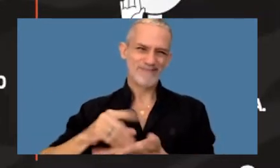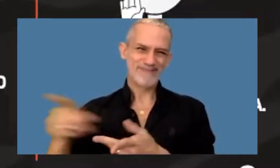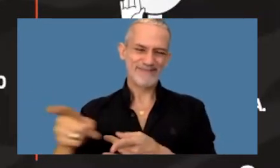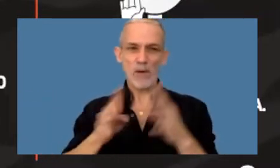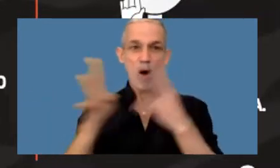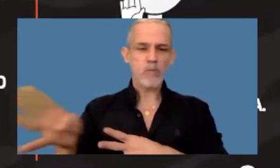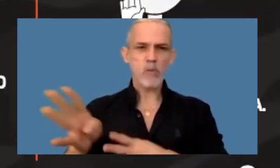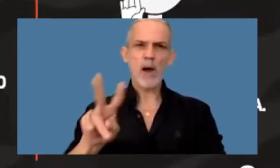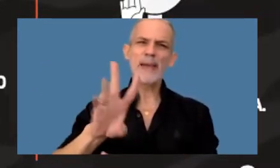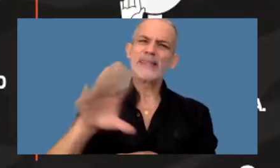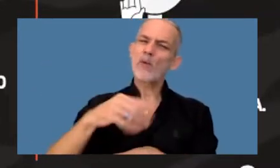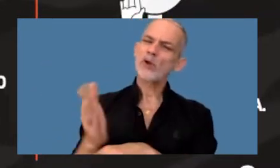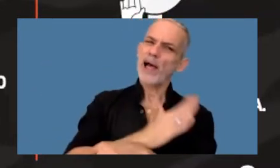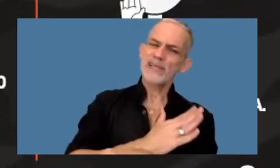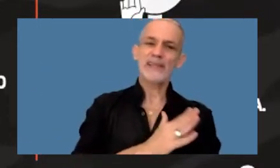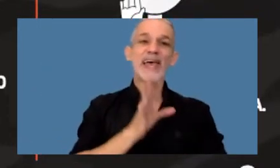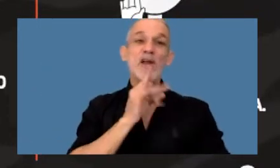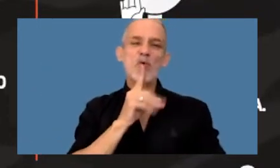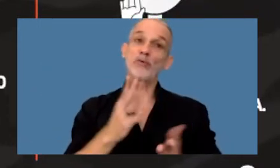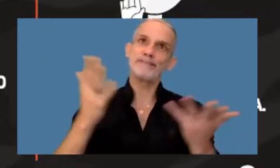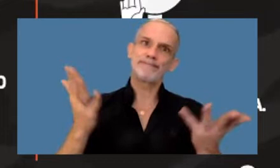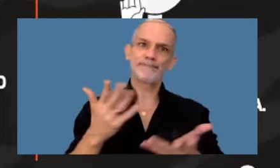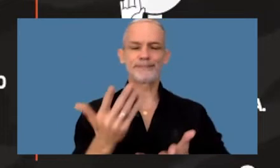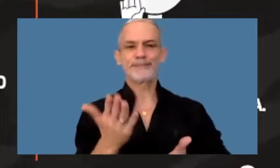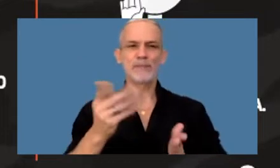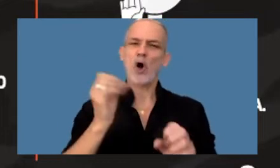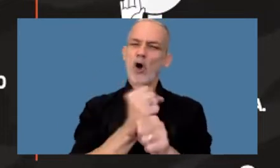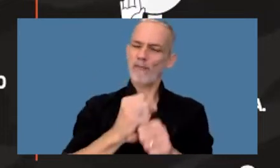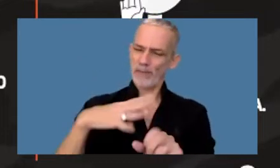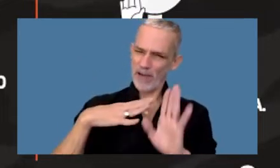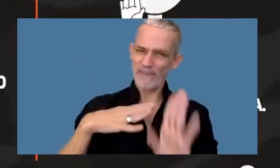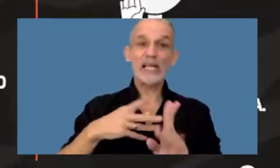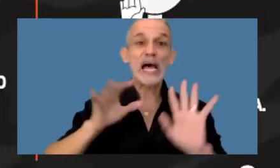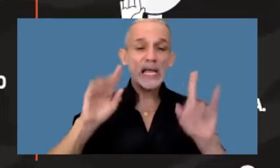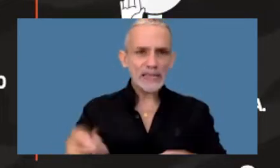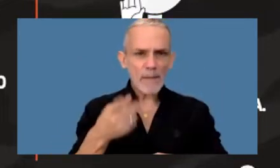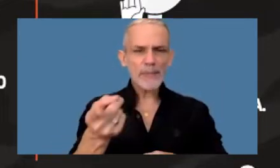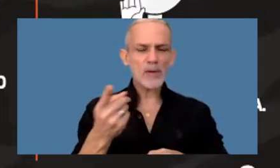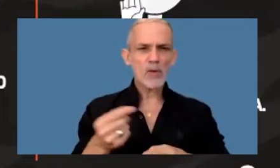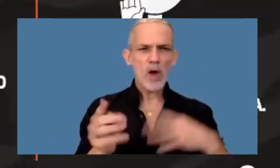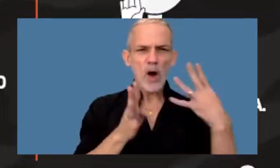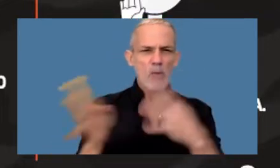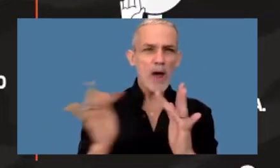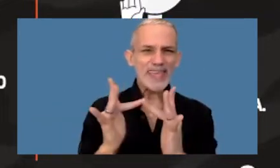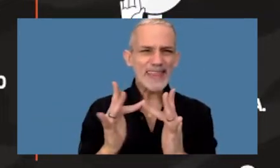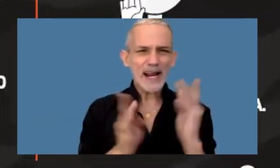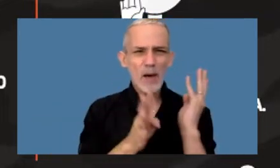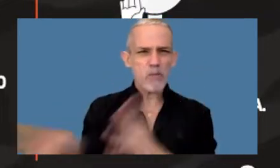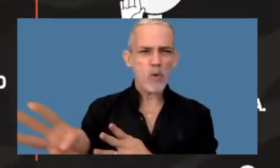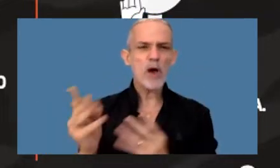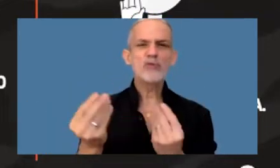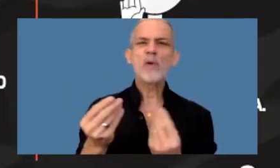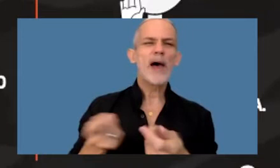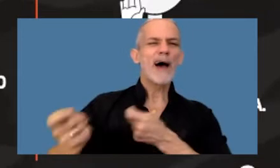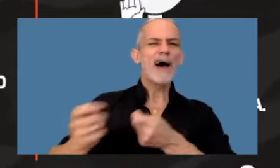que 24 horas antes Rusia supuestamente porque no está confirmado también desplegó un ciberataque sobre la red que